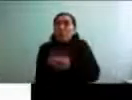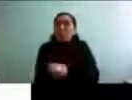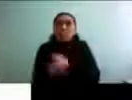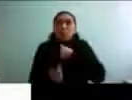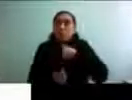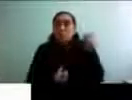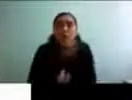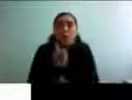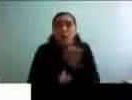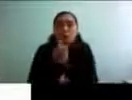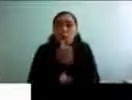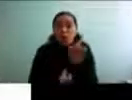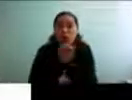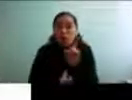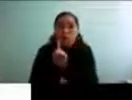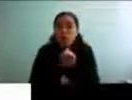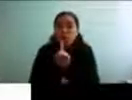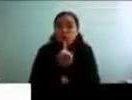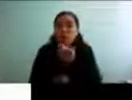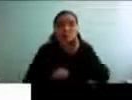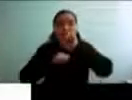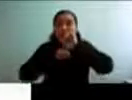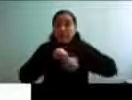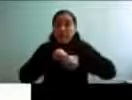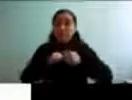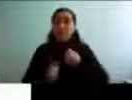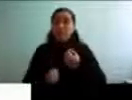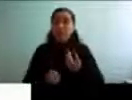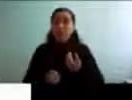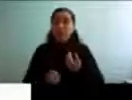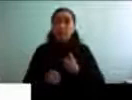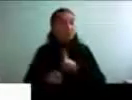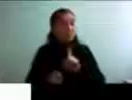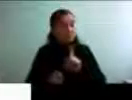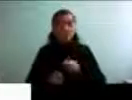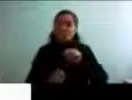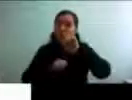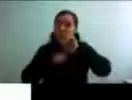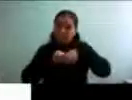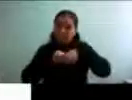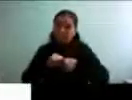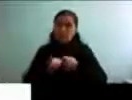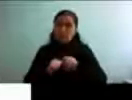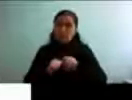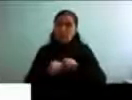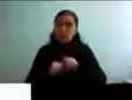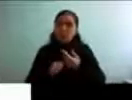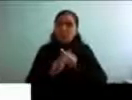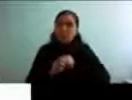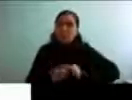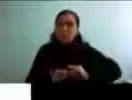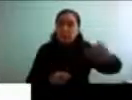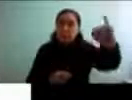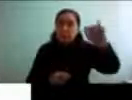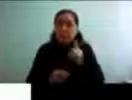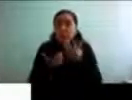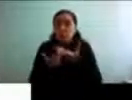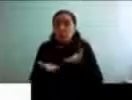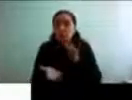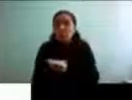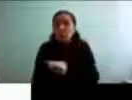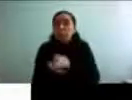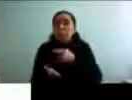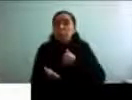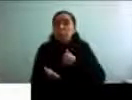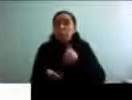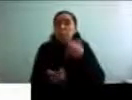implica aceptar que no vamos a estar toda la eternidad en esta vida, a uno le permite también